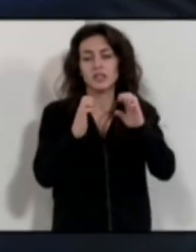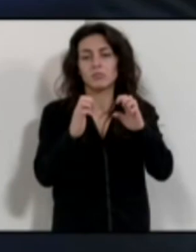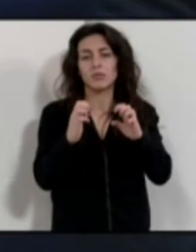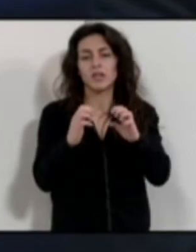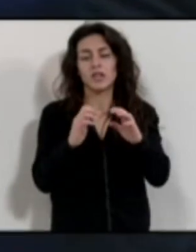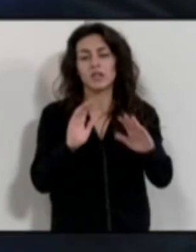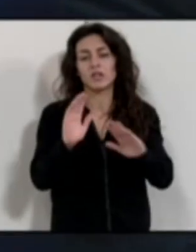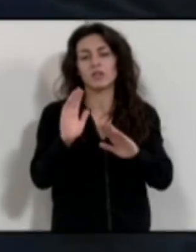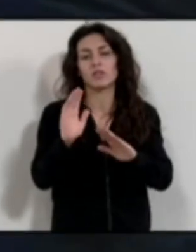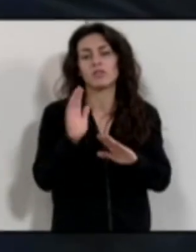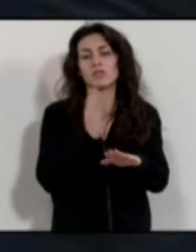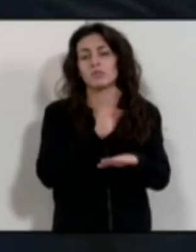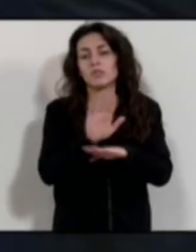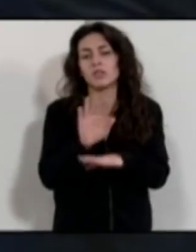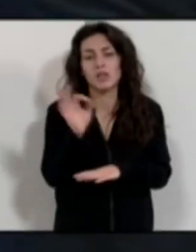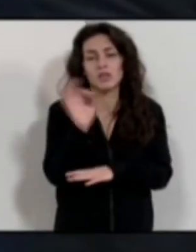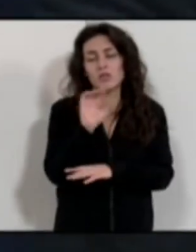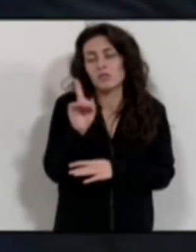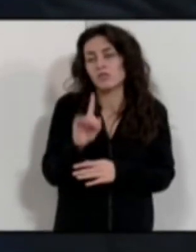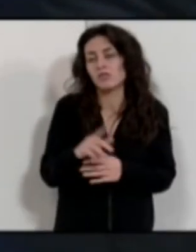Ganemos pero luego viene Podemos en el público.